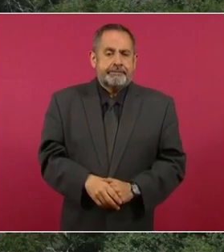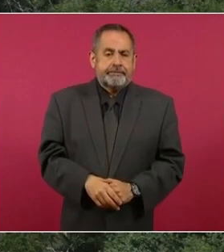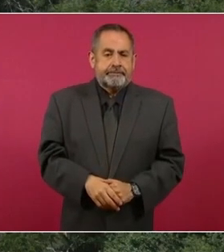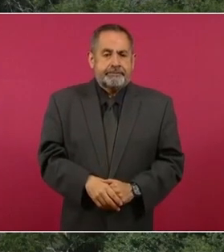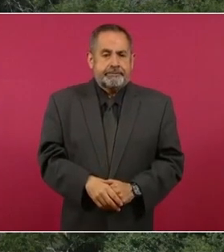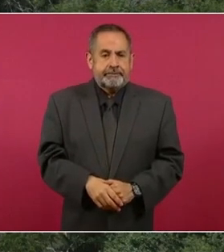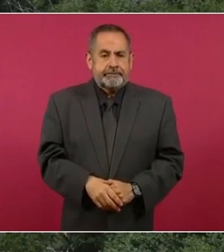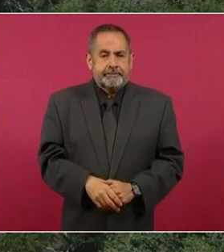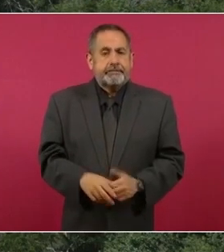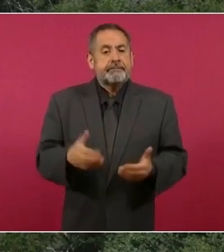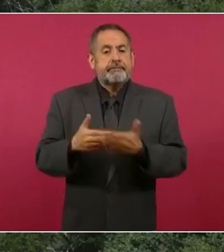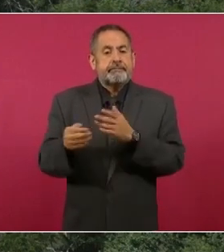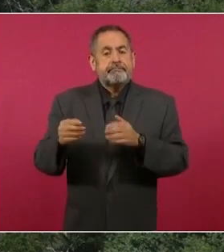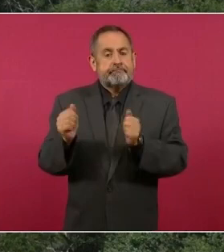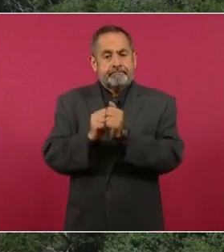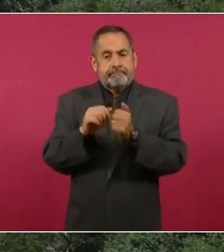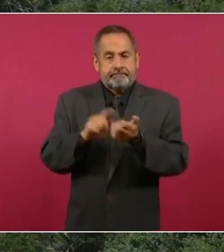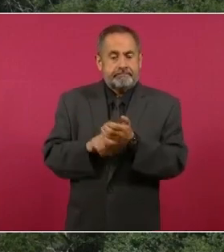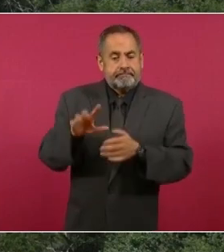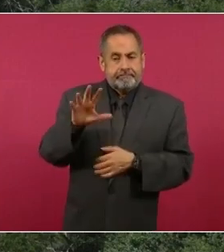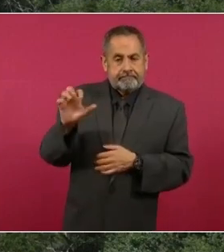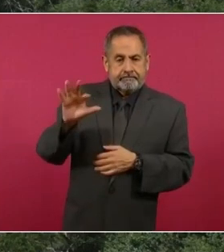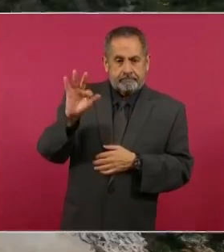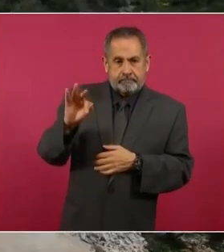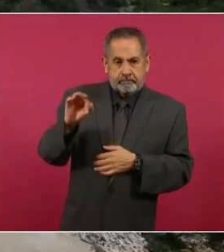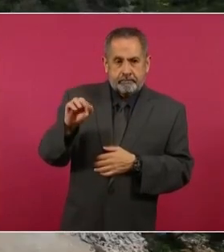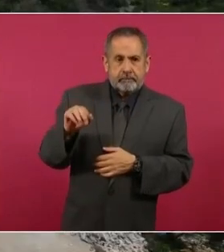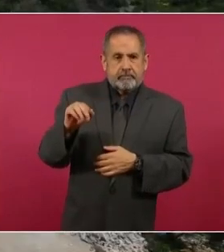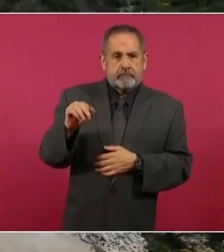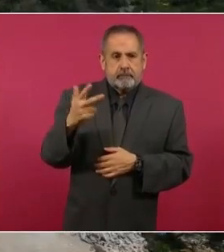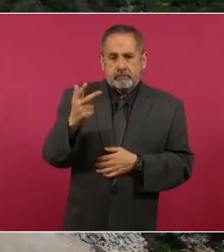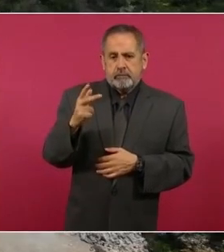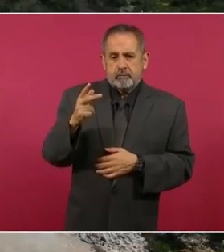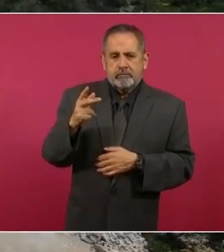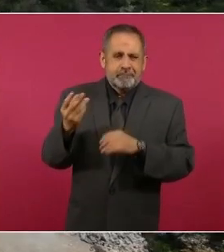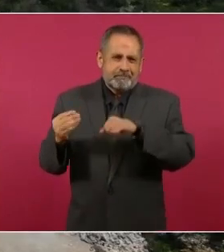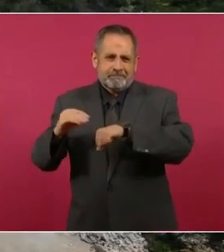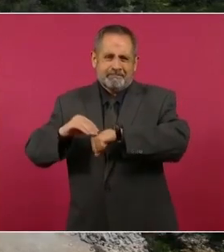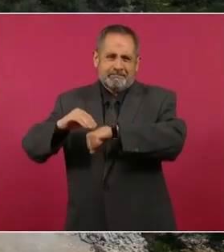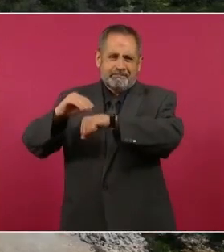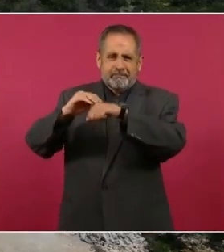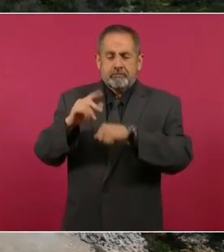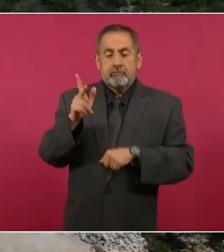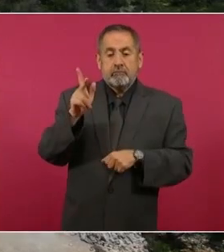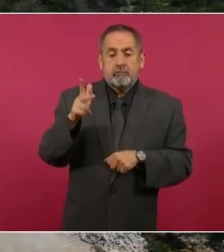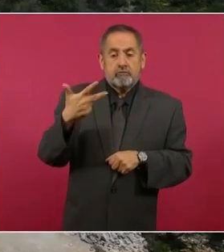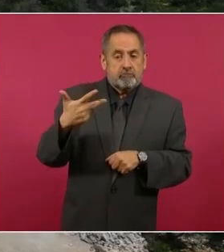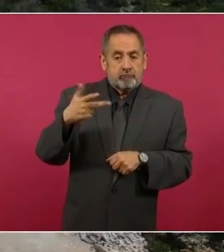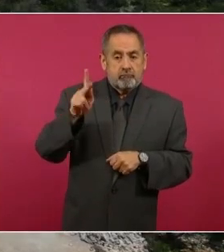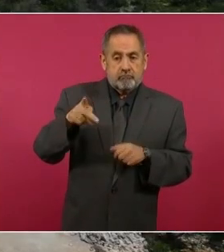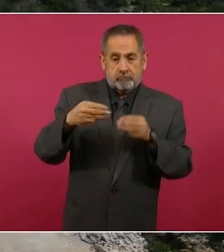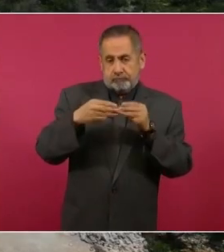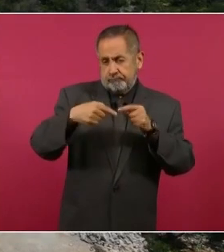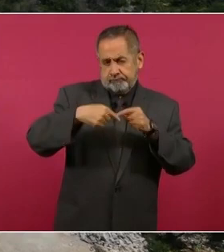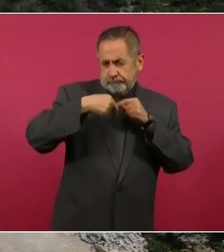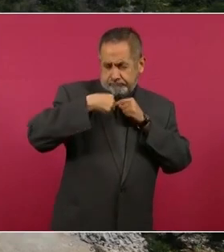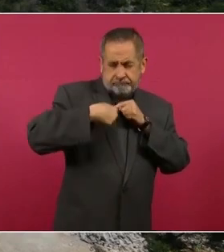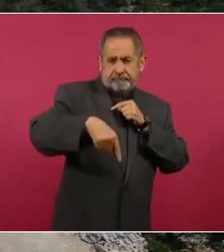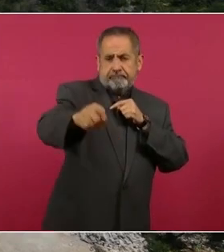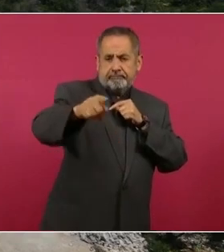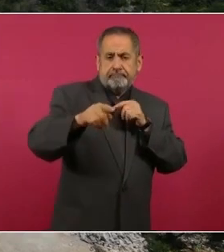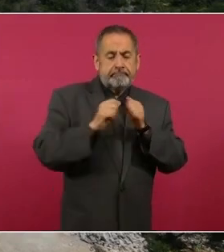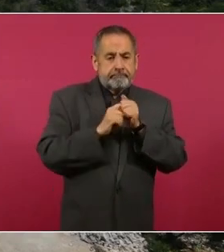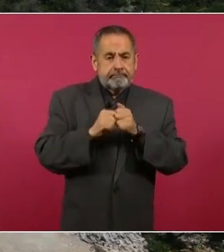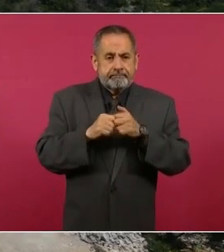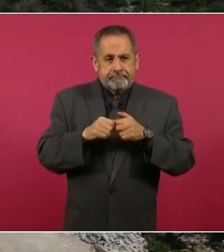Actualmente llevamos un avance de 548 pilas que corresponden a más de ocho kilómetros de